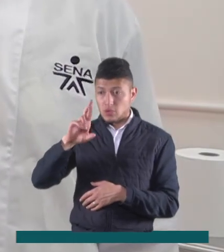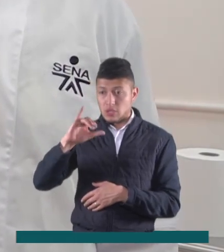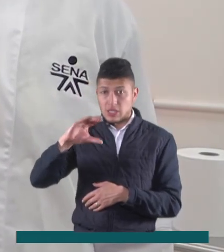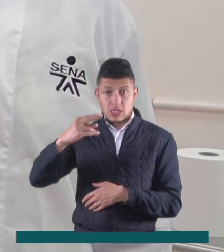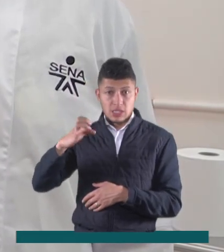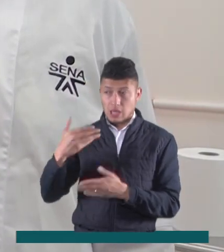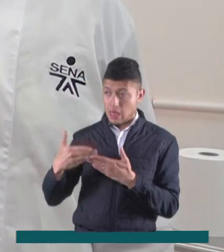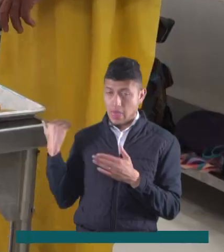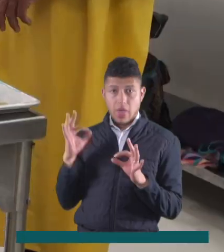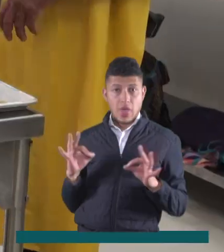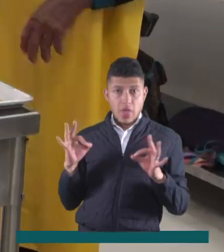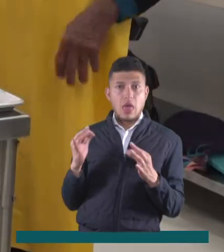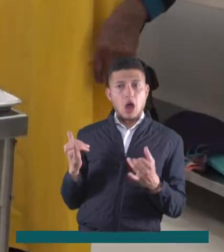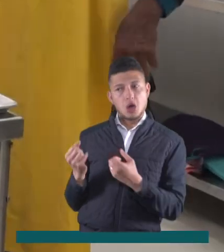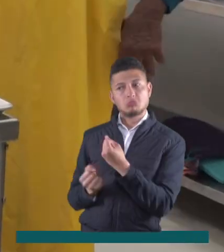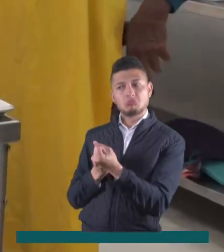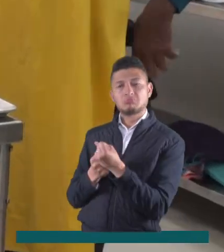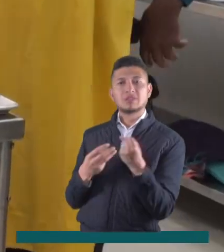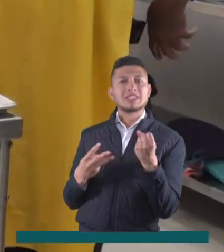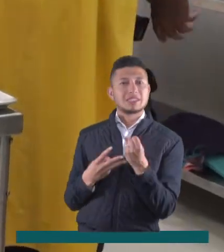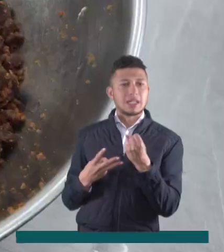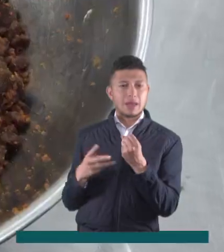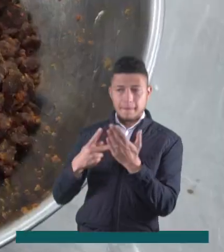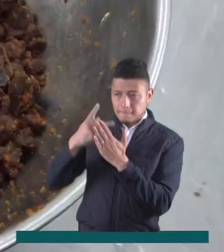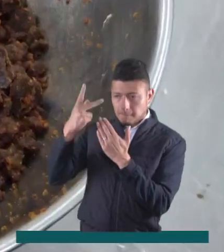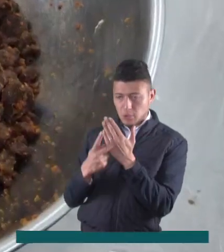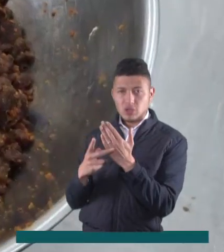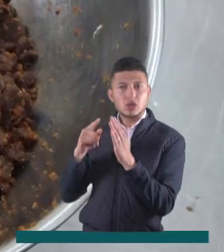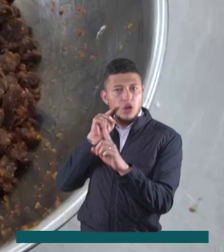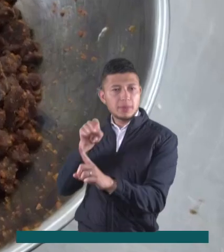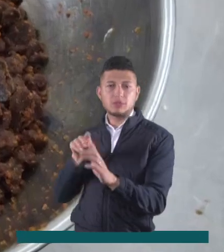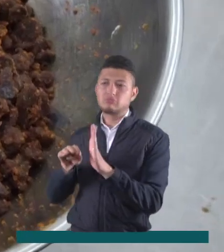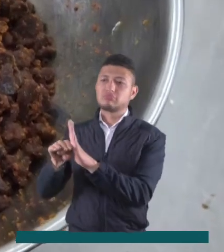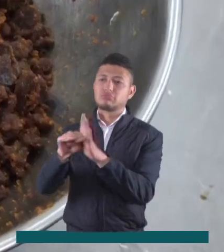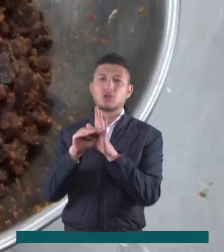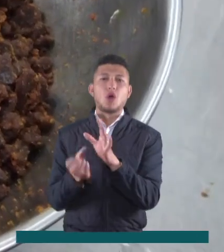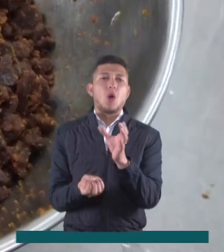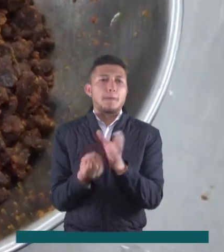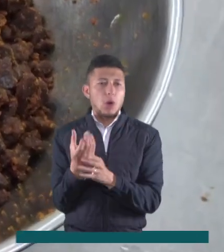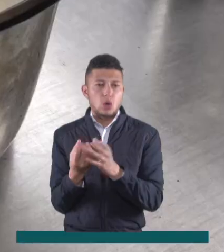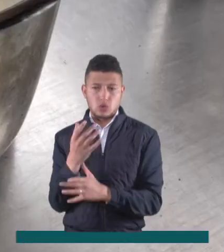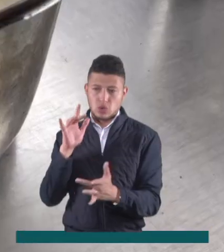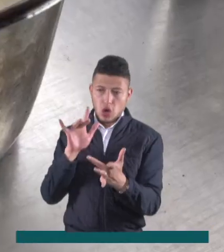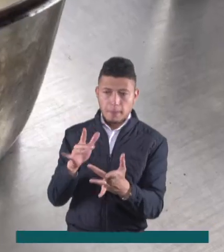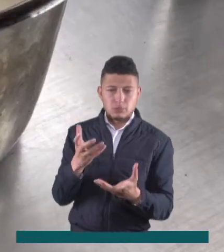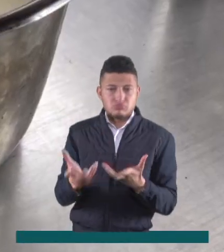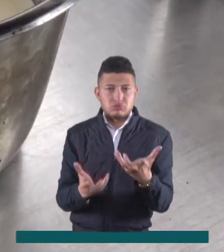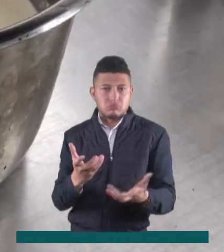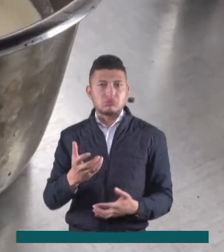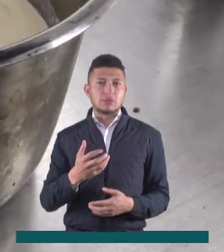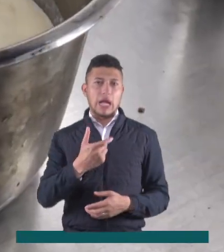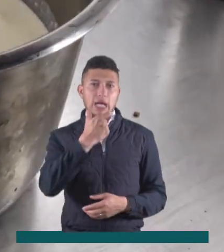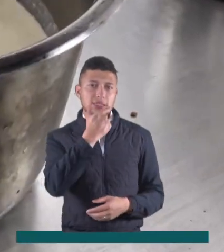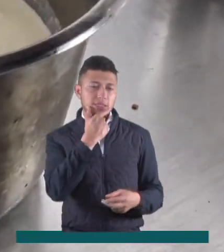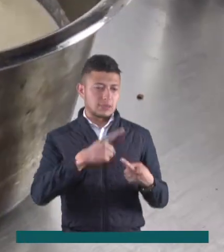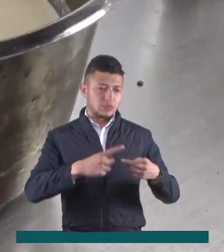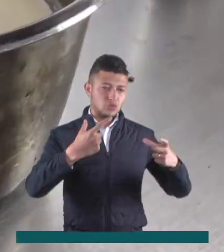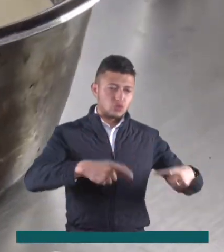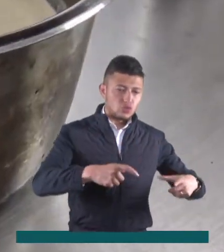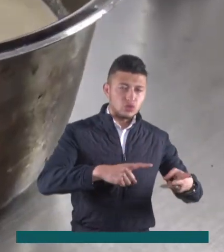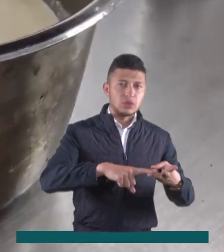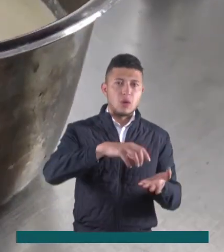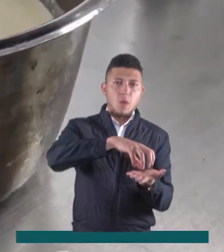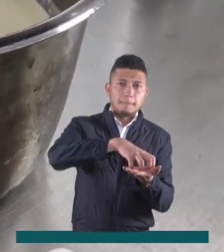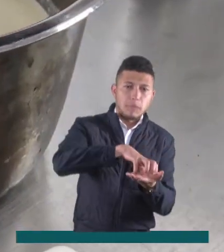lo que hacemos nosotros en Encena es apoyar al proyecto WCS en la estandarización de ciertos productos para elaborar galletas, elaborar